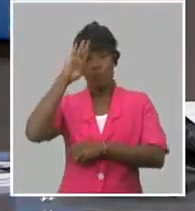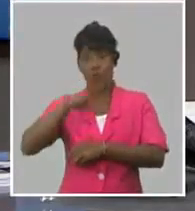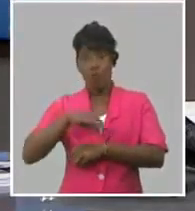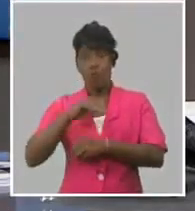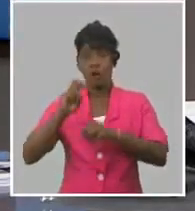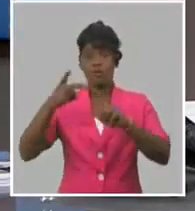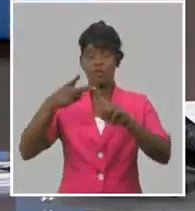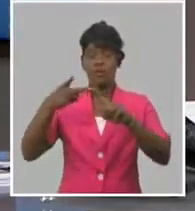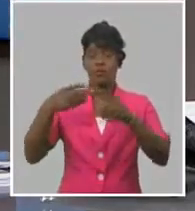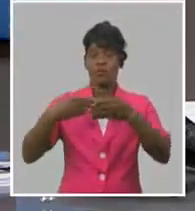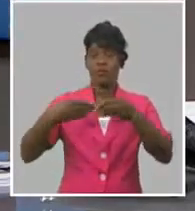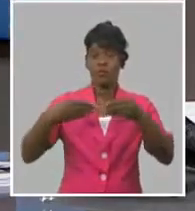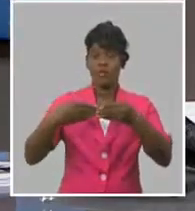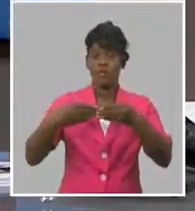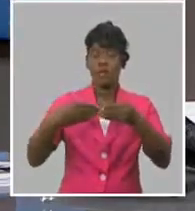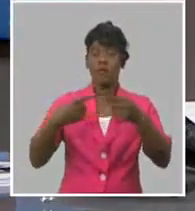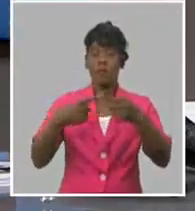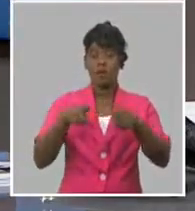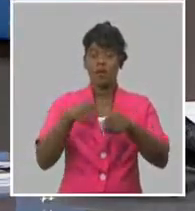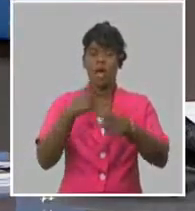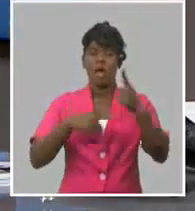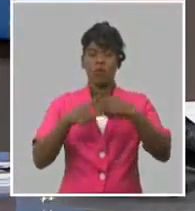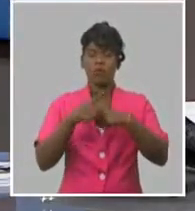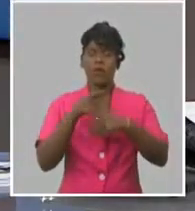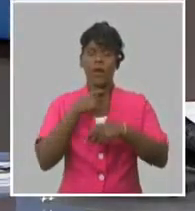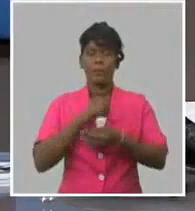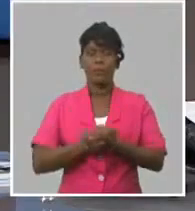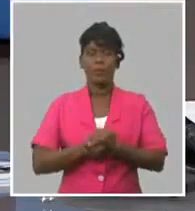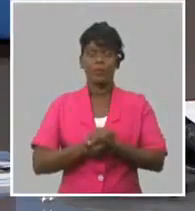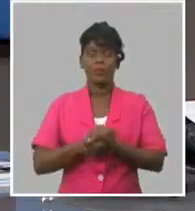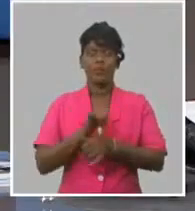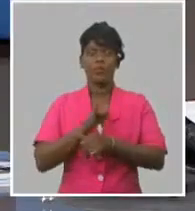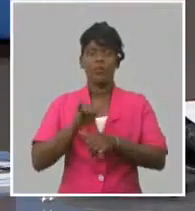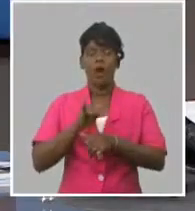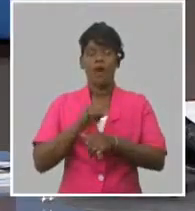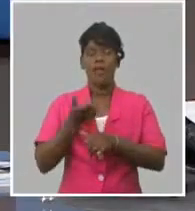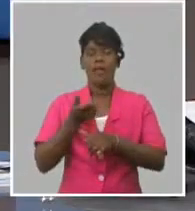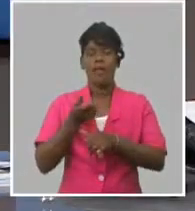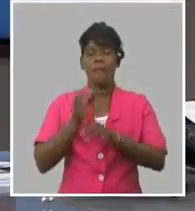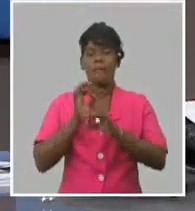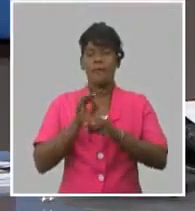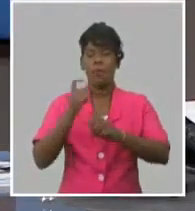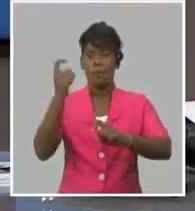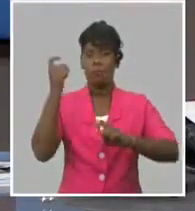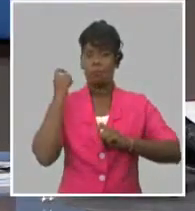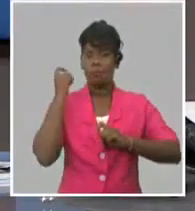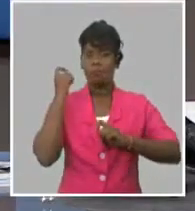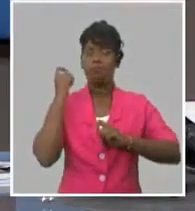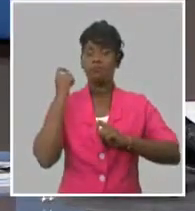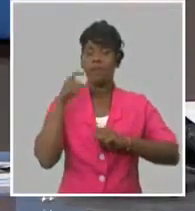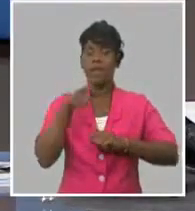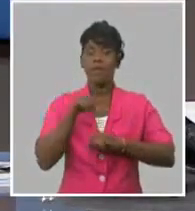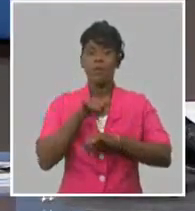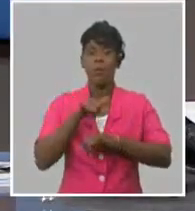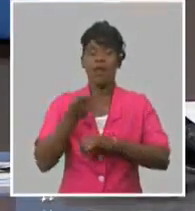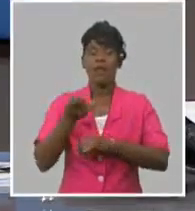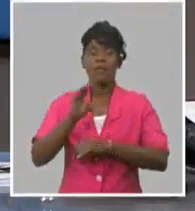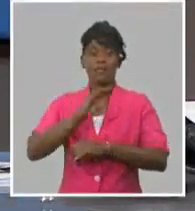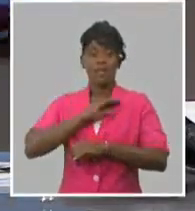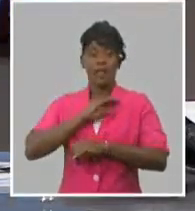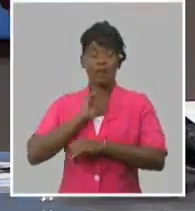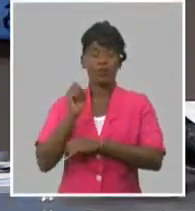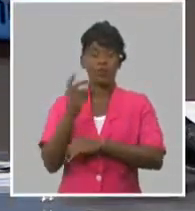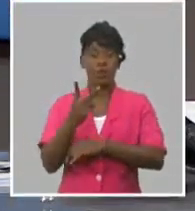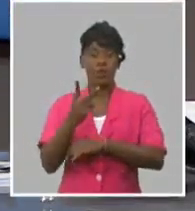12 y 18 CUC por trabajador. Hay algunos que ganan 40, hay otros que ganan menos.